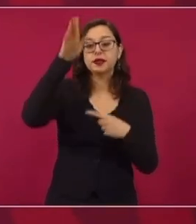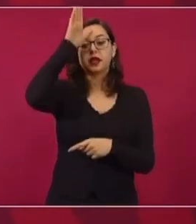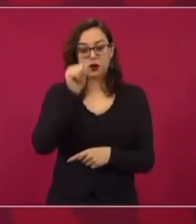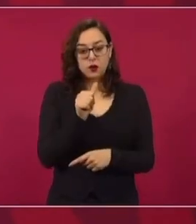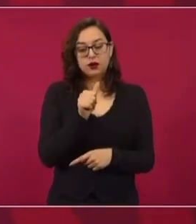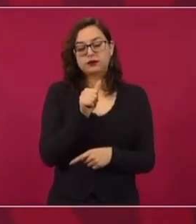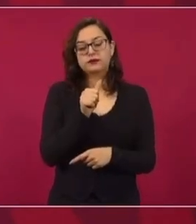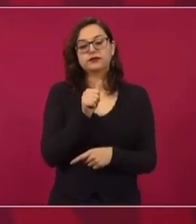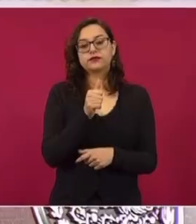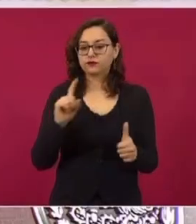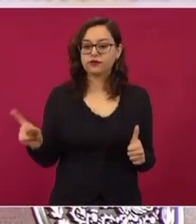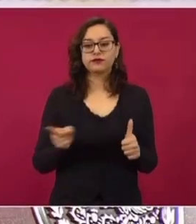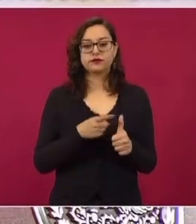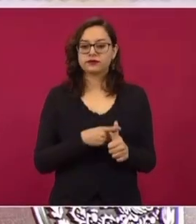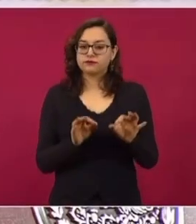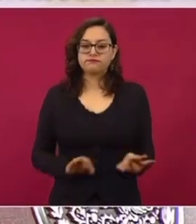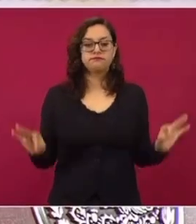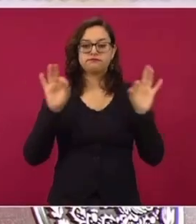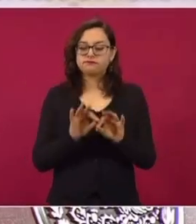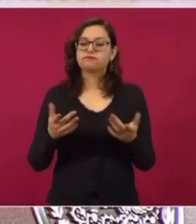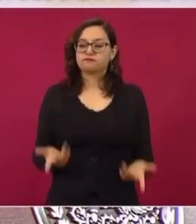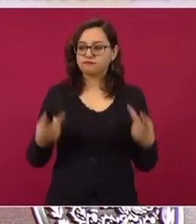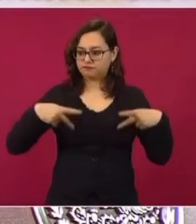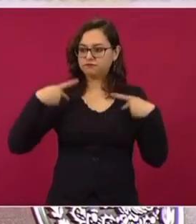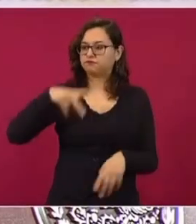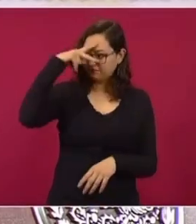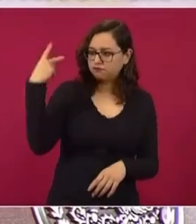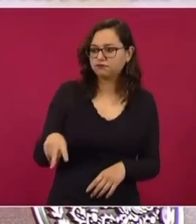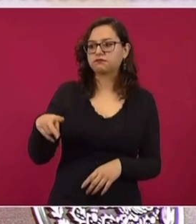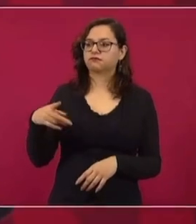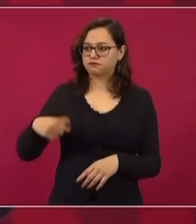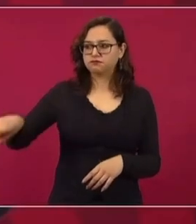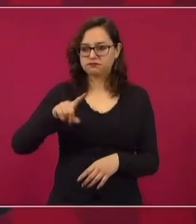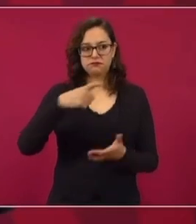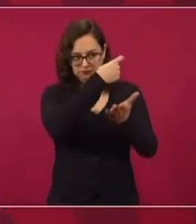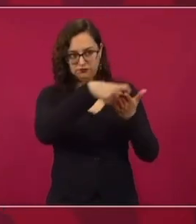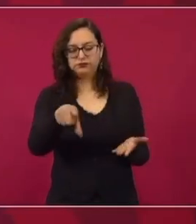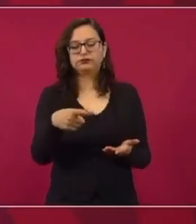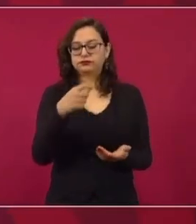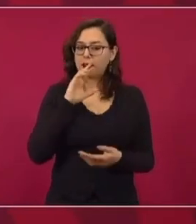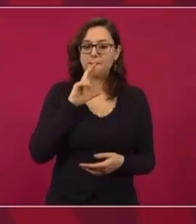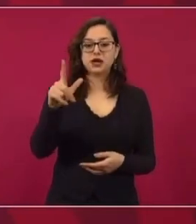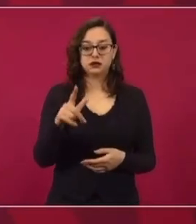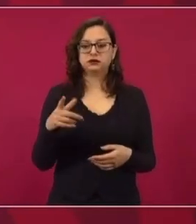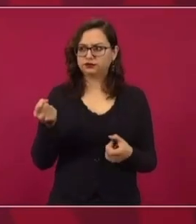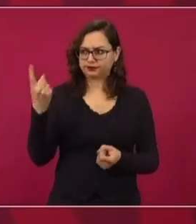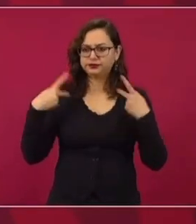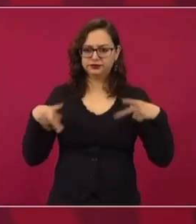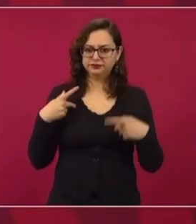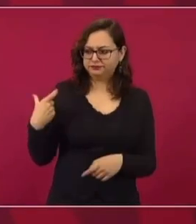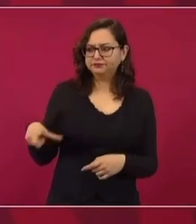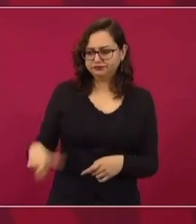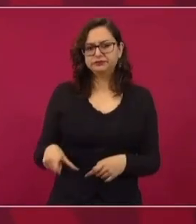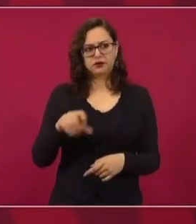repito, que se mexicanice. Hay forma de hacerlo, hay gente que podría